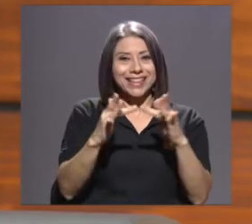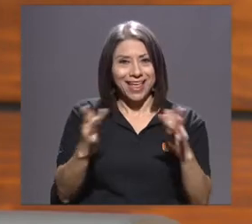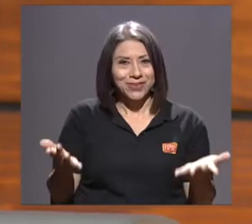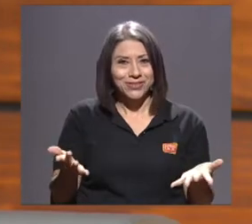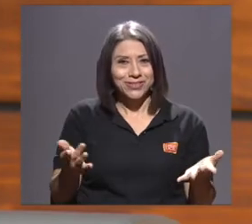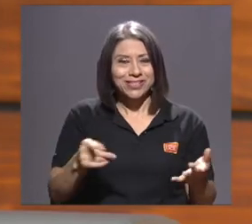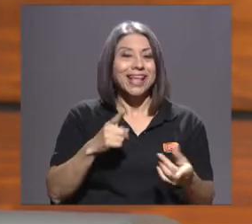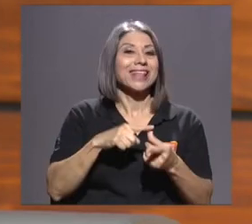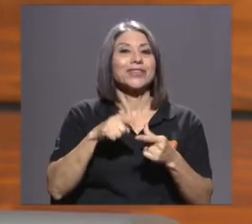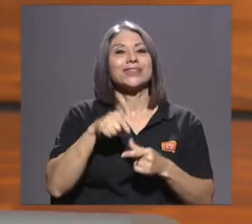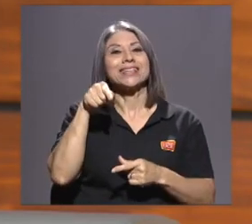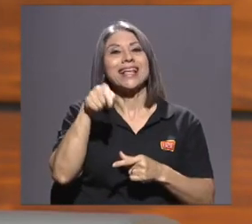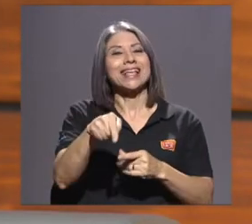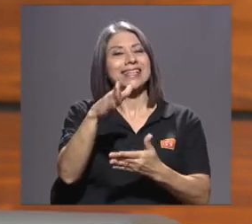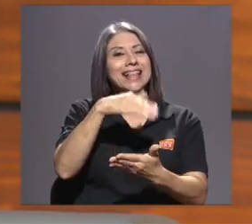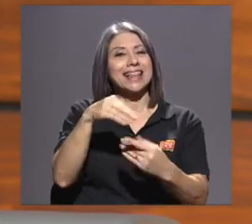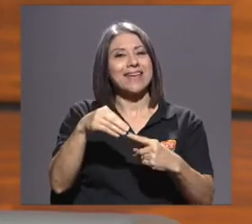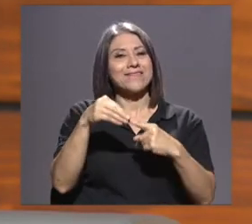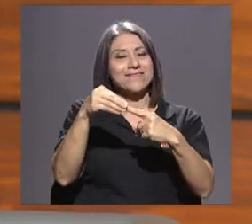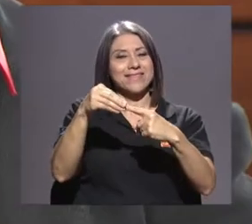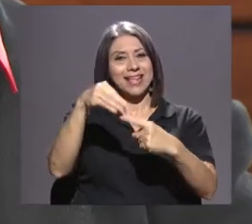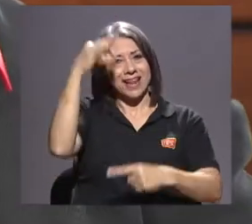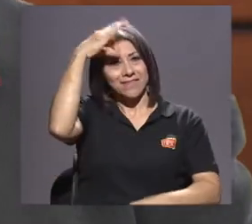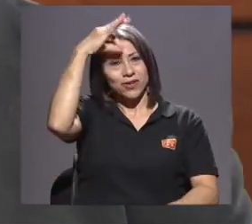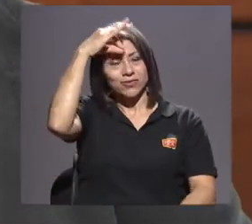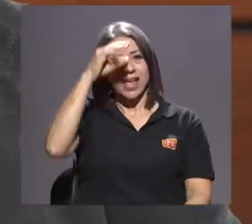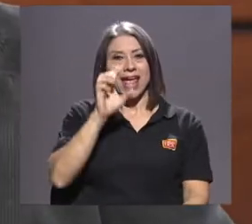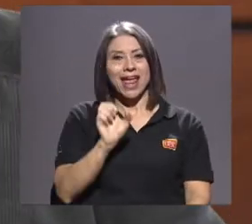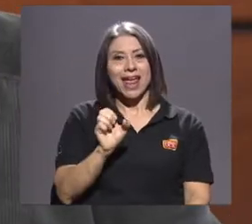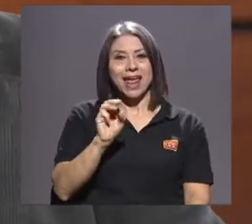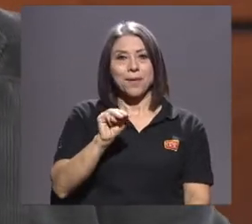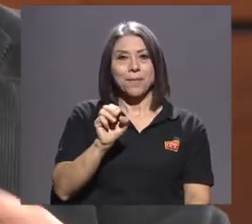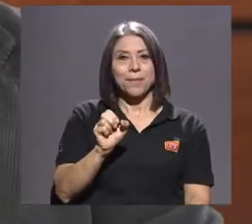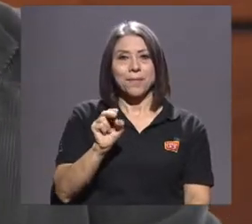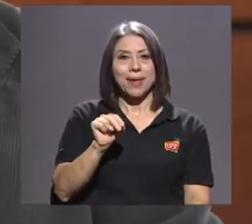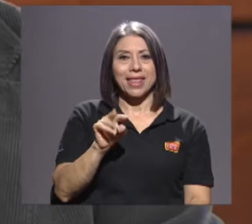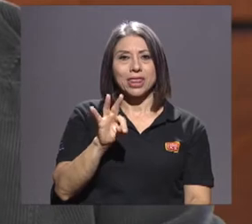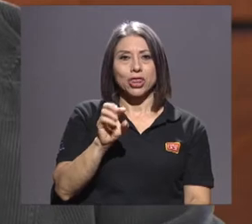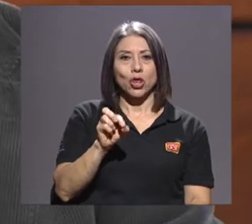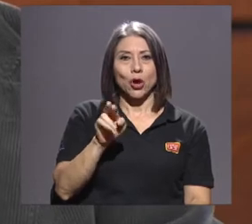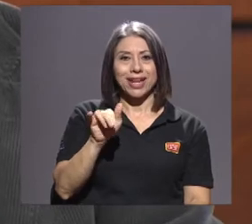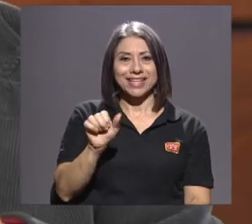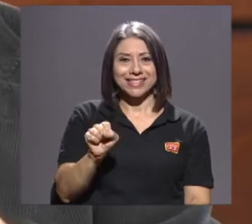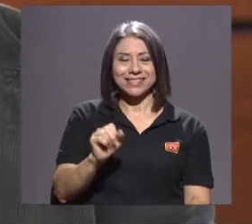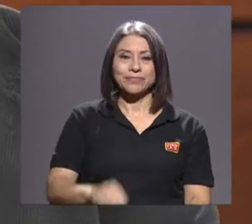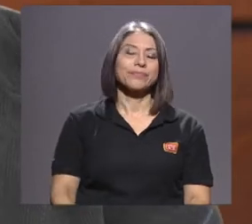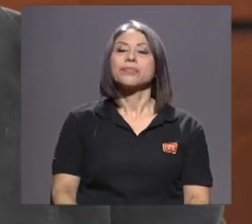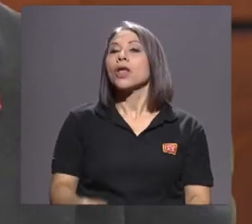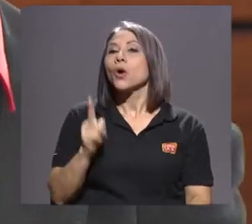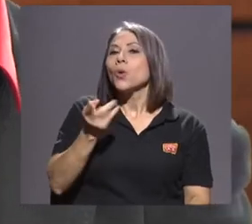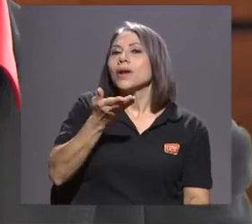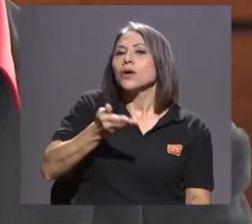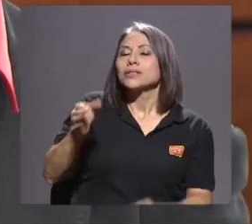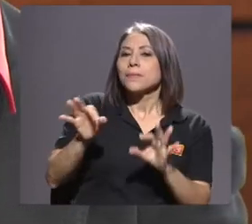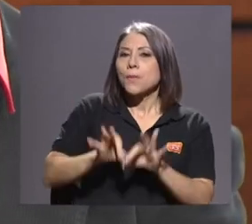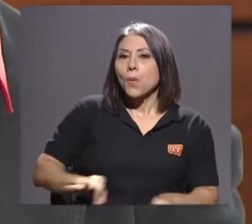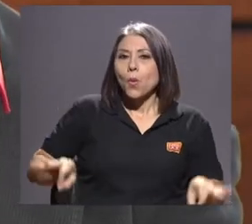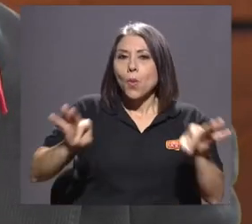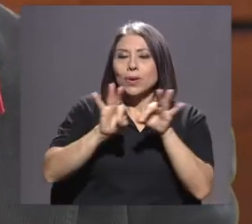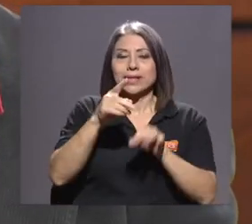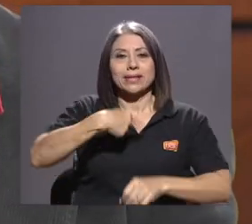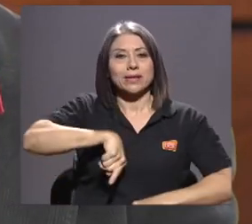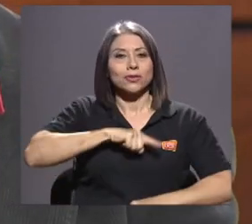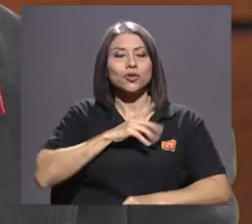esencia y la filosofía de mentores. Hay una cosa muy importante, Marían, y es que cuando hablamos de la protección